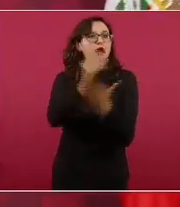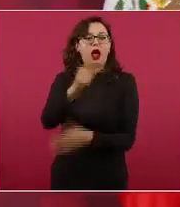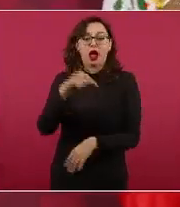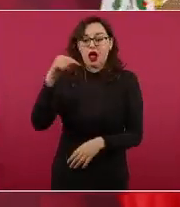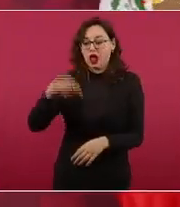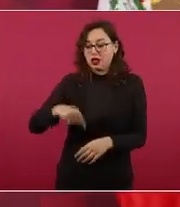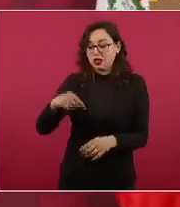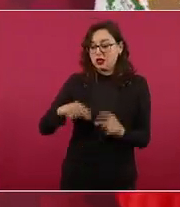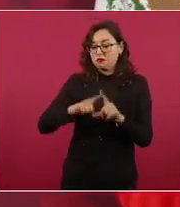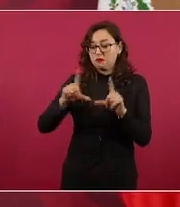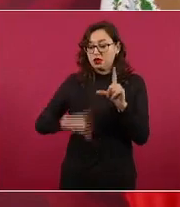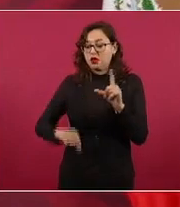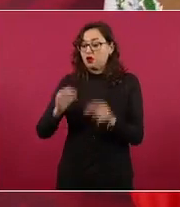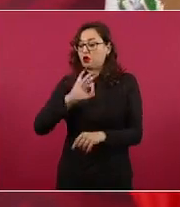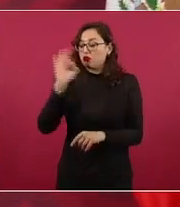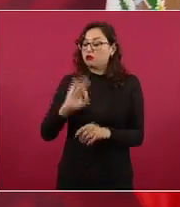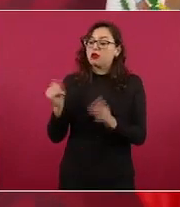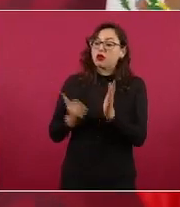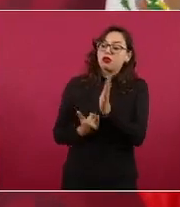pues sí